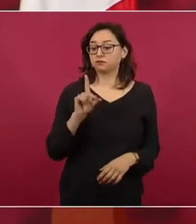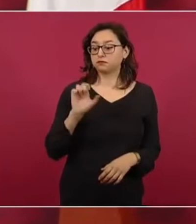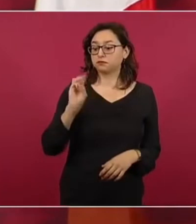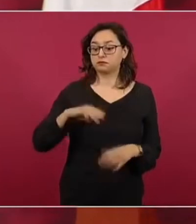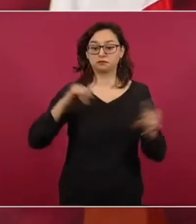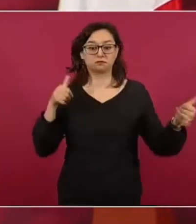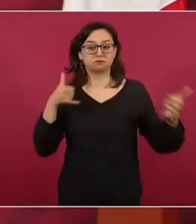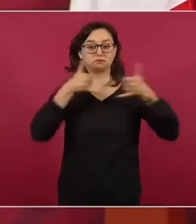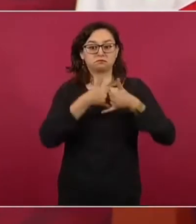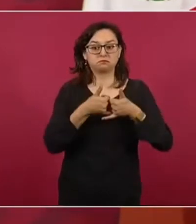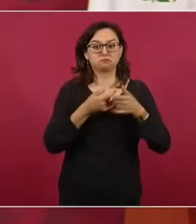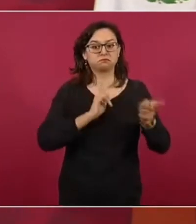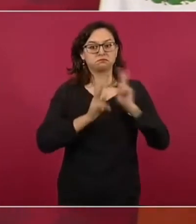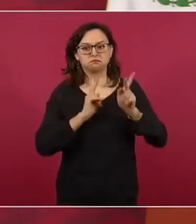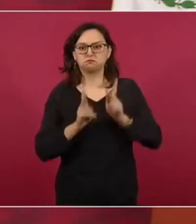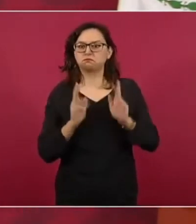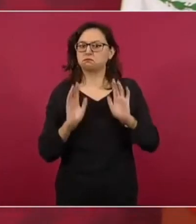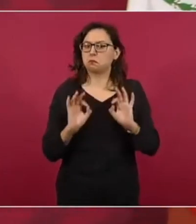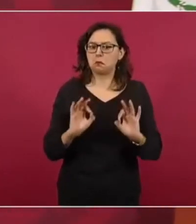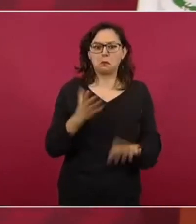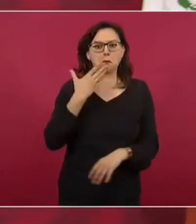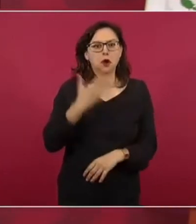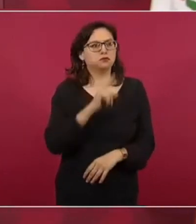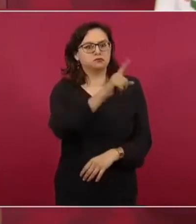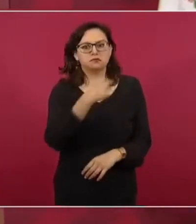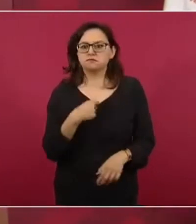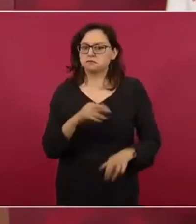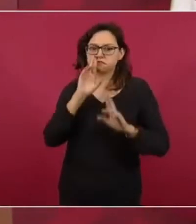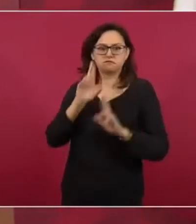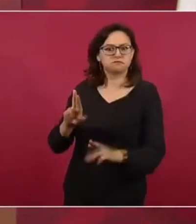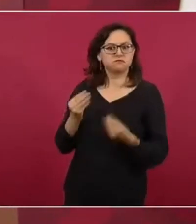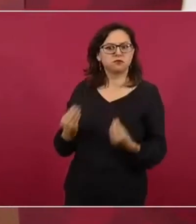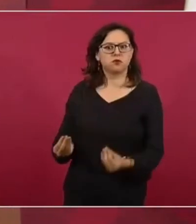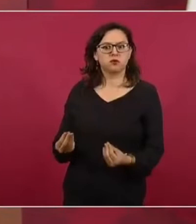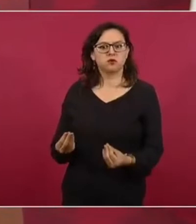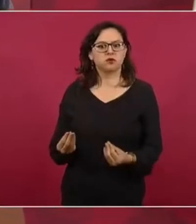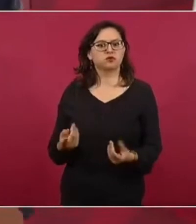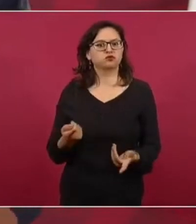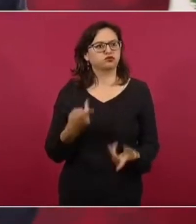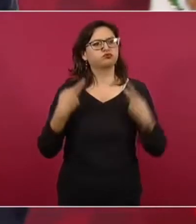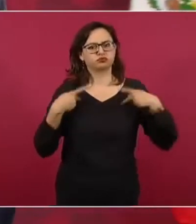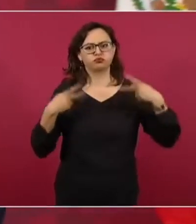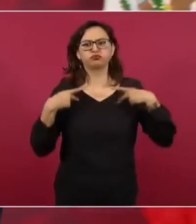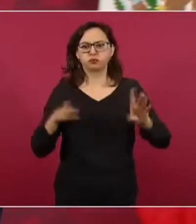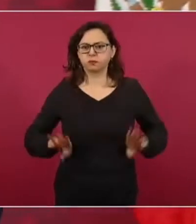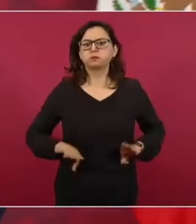Puebla. es muy respetuoso, es una gente buena